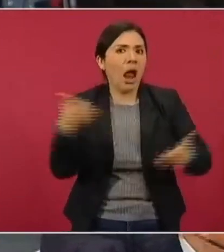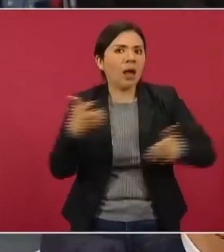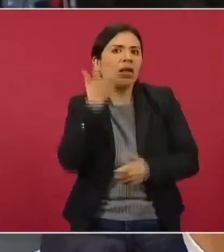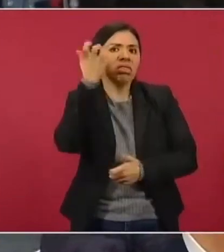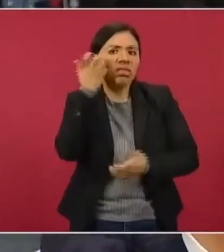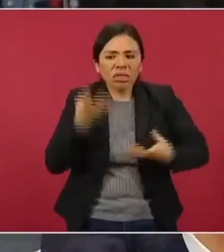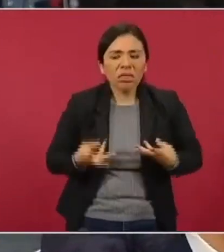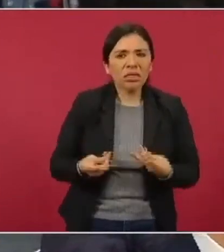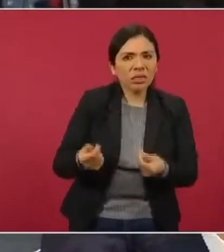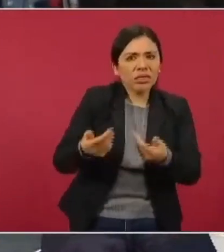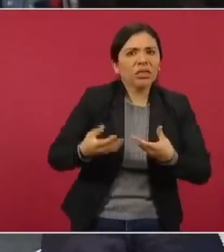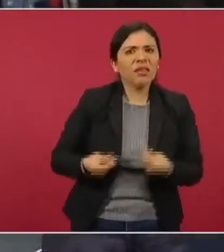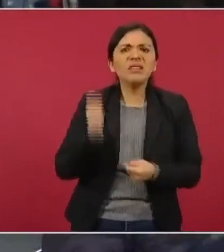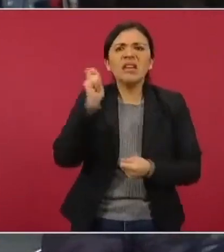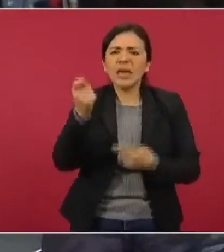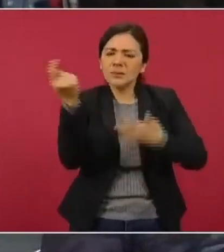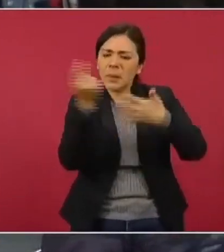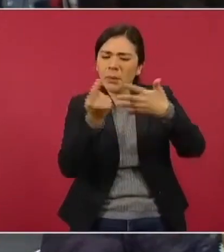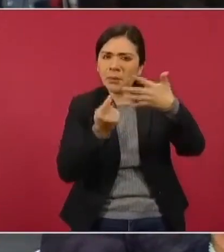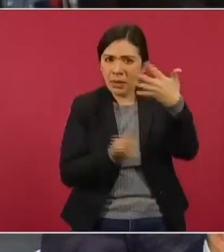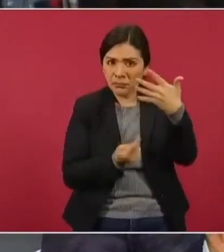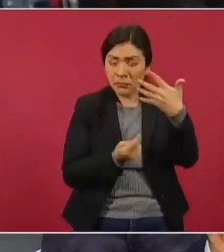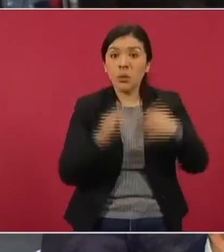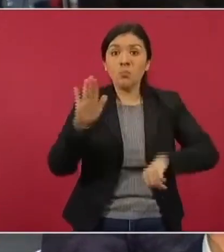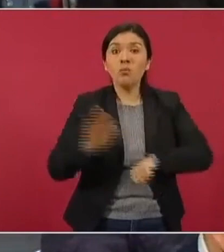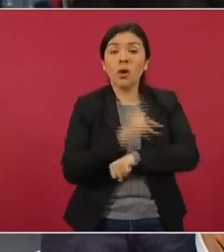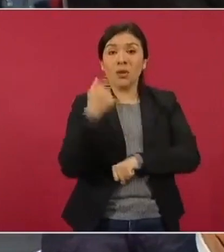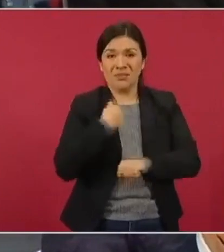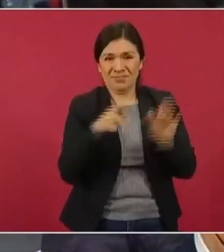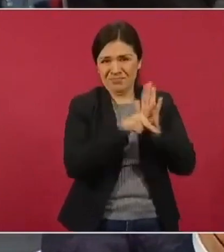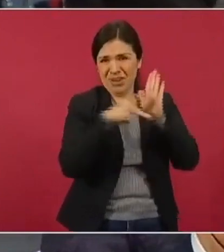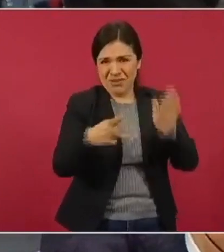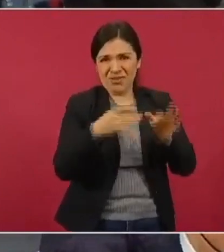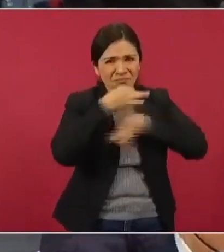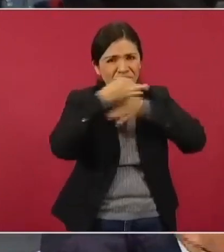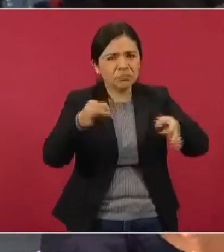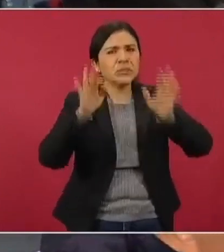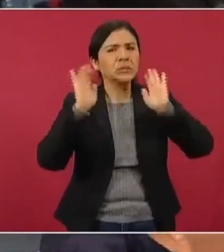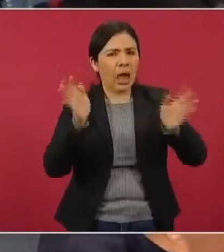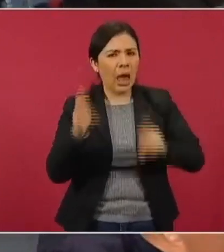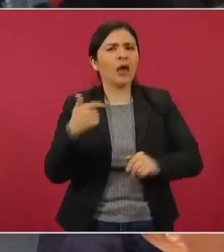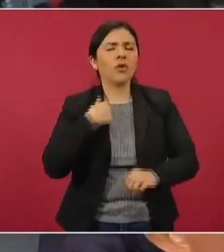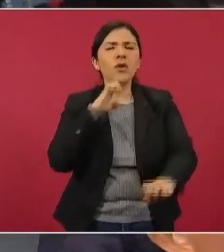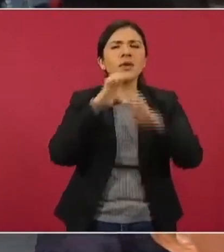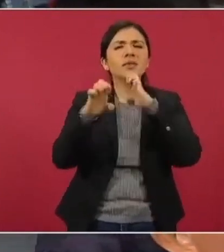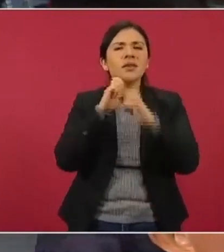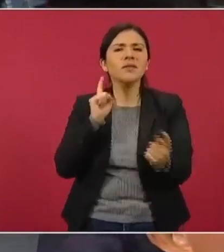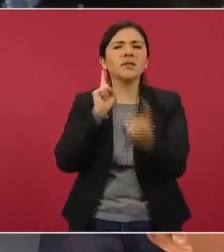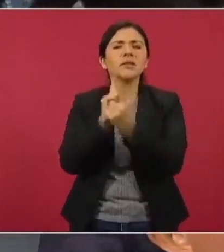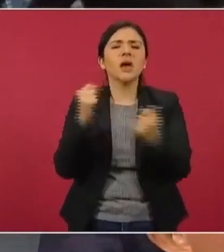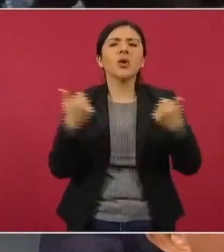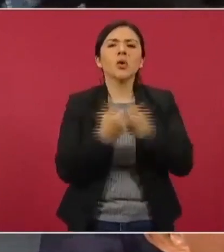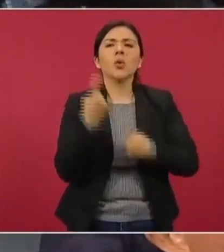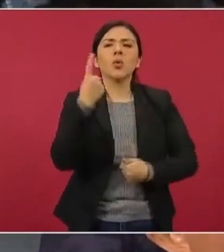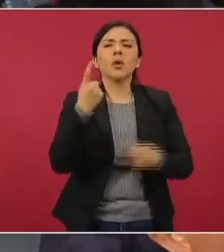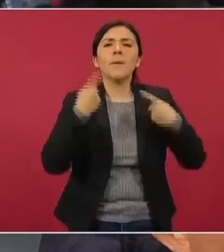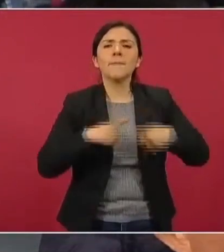dinero. Y sobre todo porque, presidente, ahí en Contralínea, pues tuvimos la oportunidad de entrevistar a un